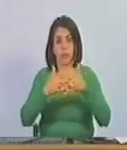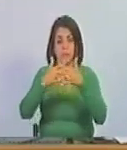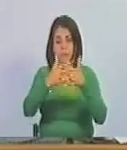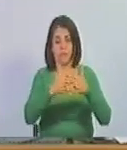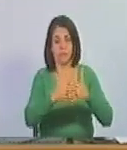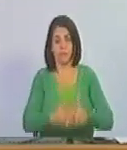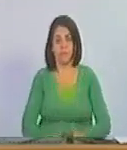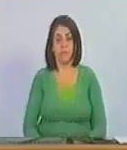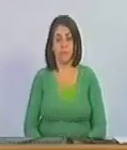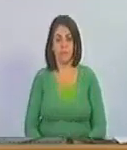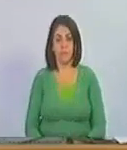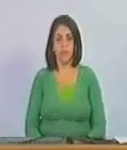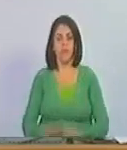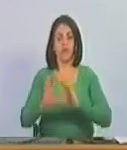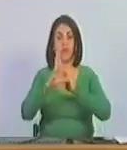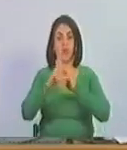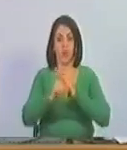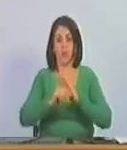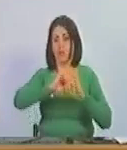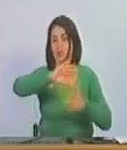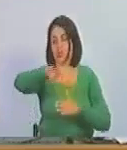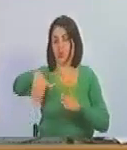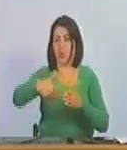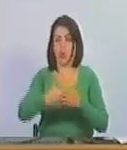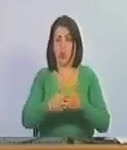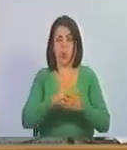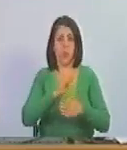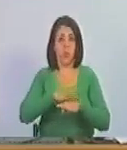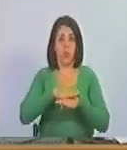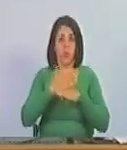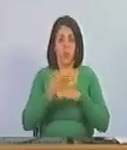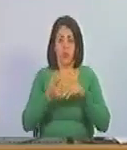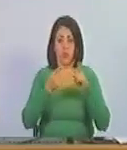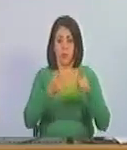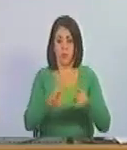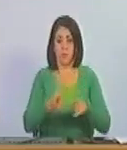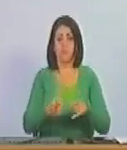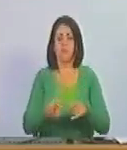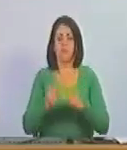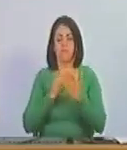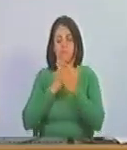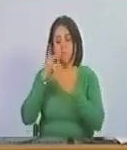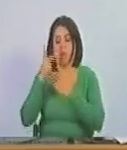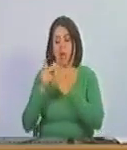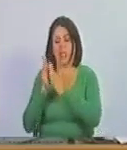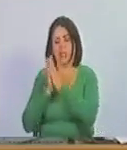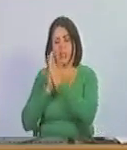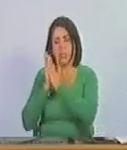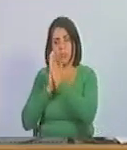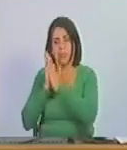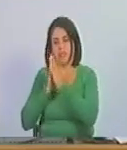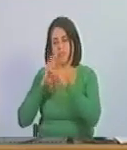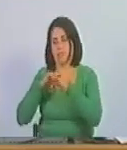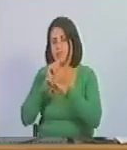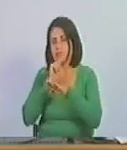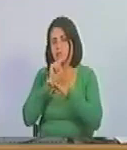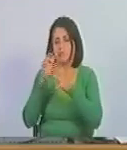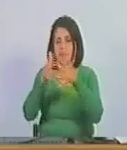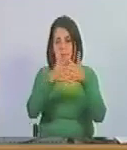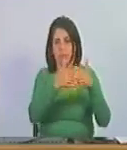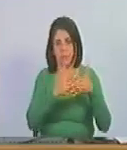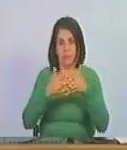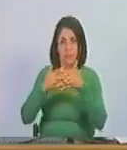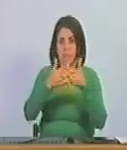Norteamérica. A robarse todo esto por supuesto con la complicidad del Imperio